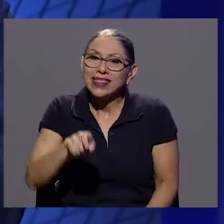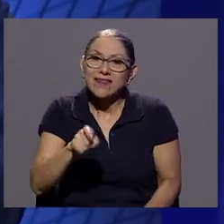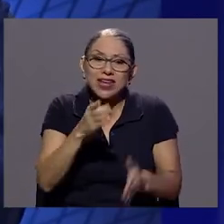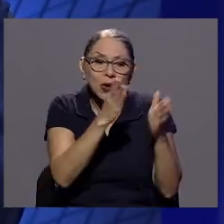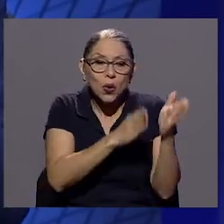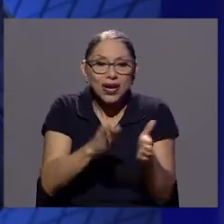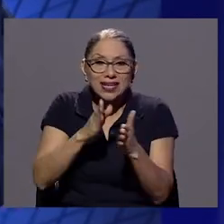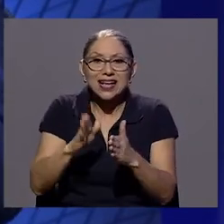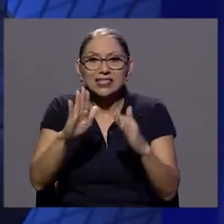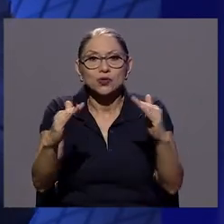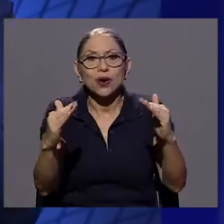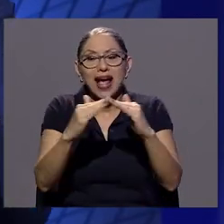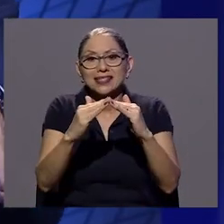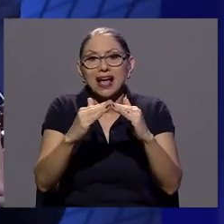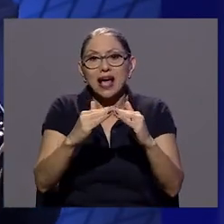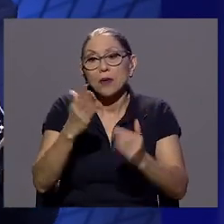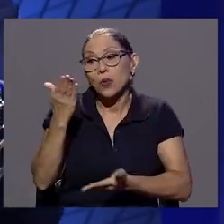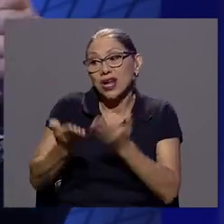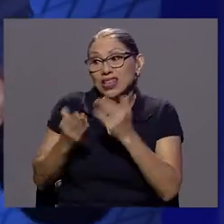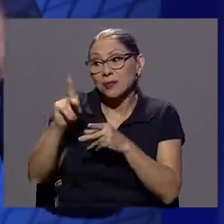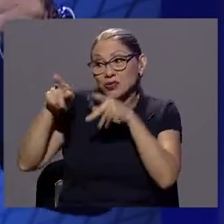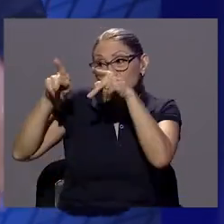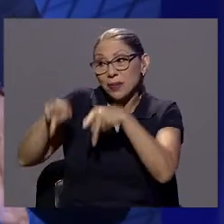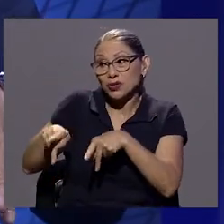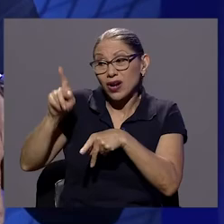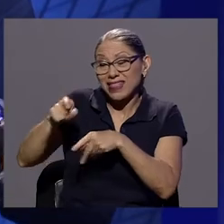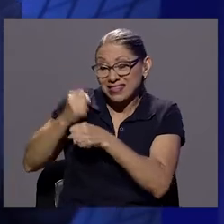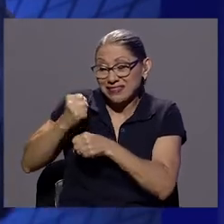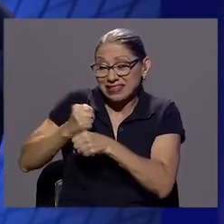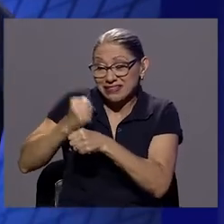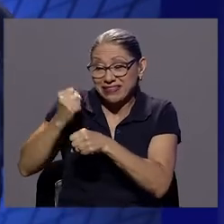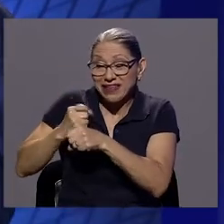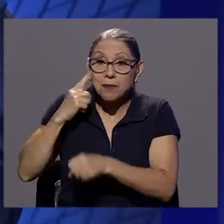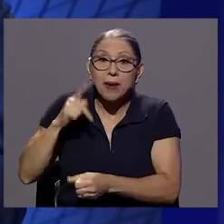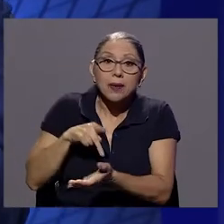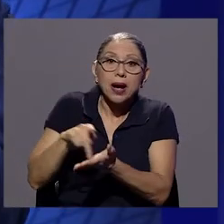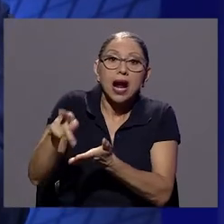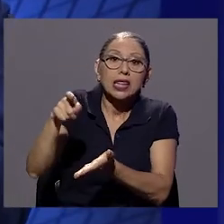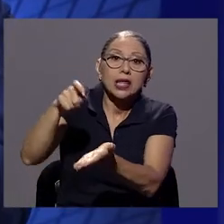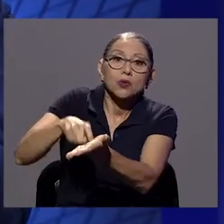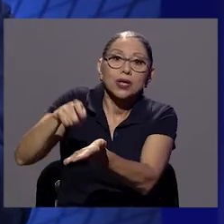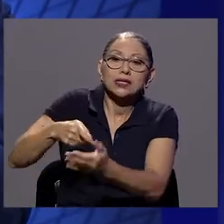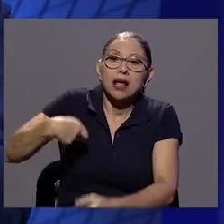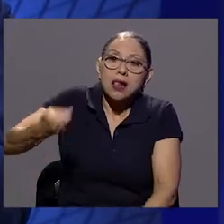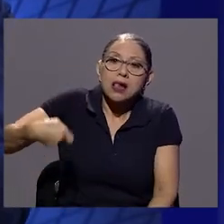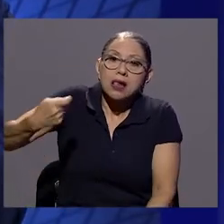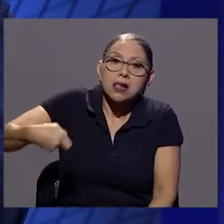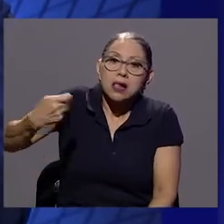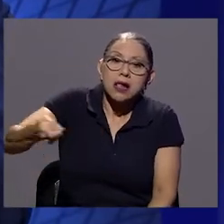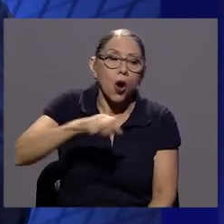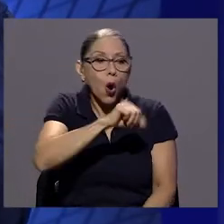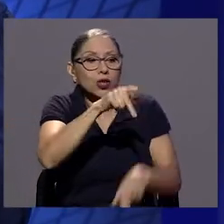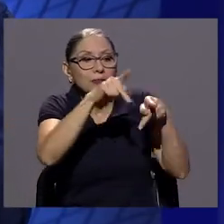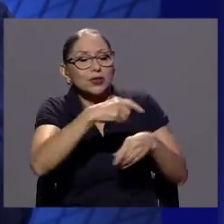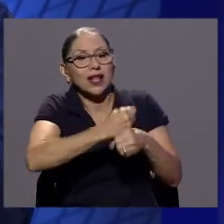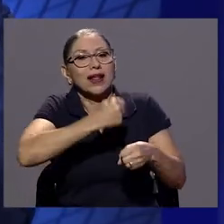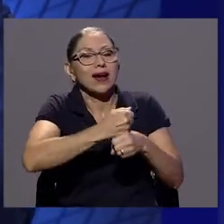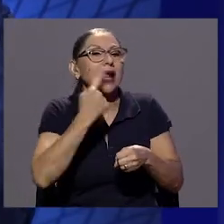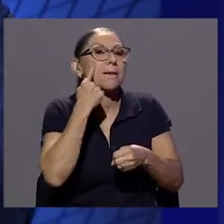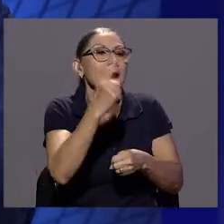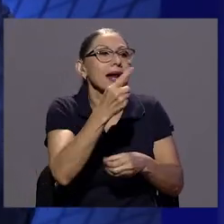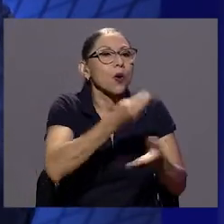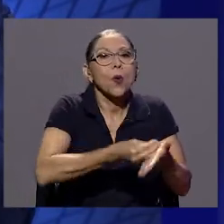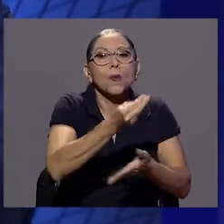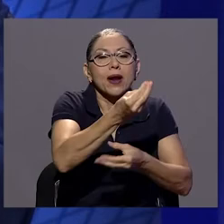casa porque posiblemente un miembro de la familia tiene que dedicarse a pagar deudas y alguien alimentar a comprar comedera. El margen de